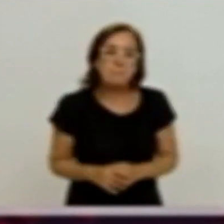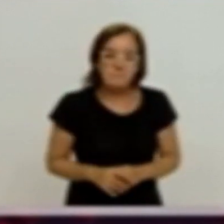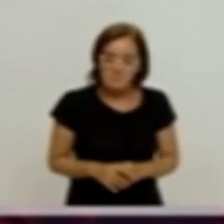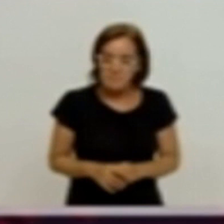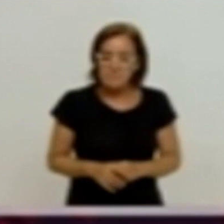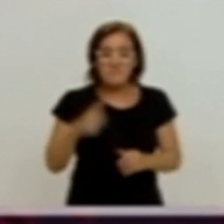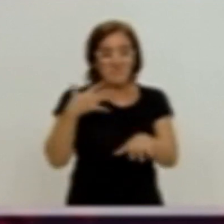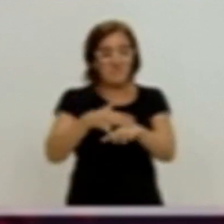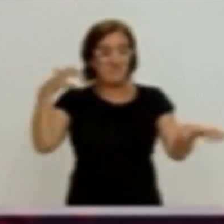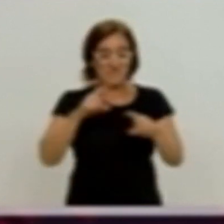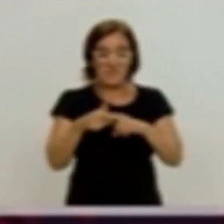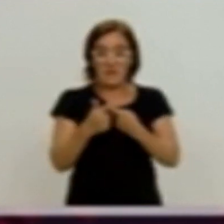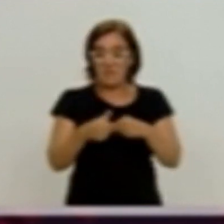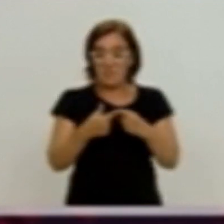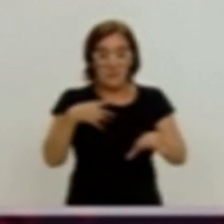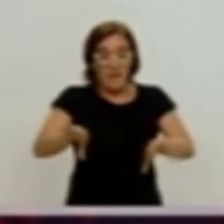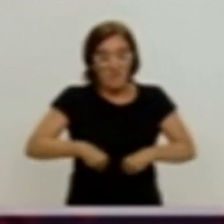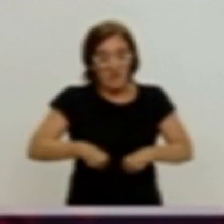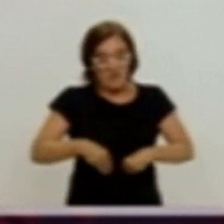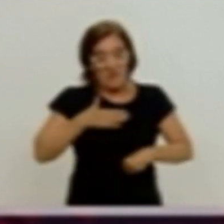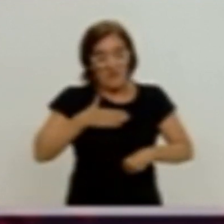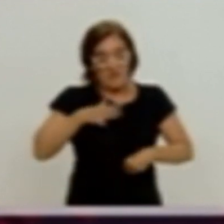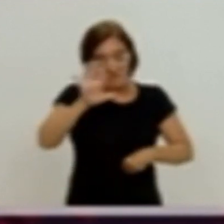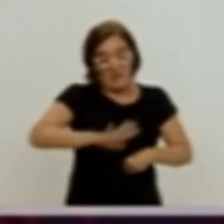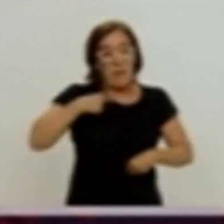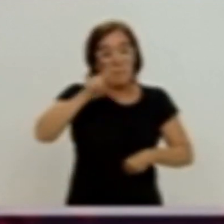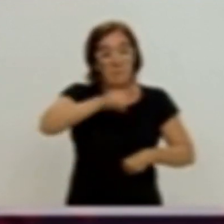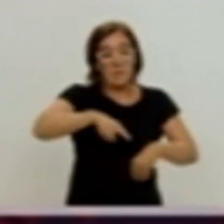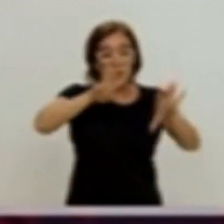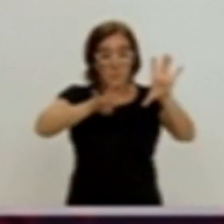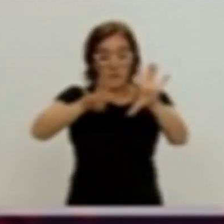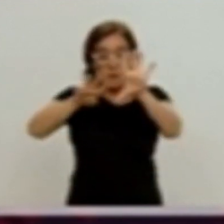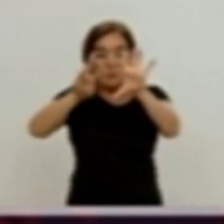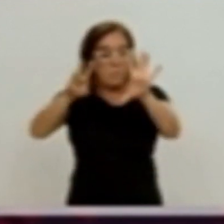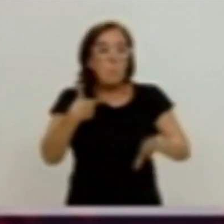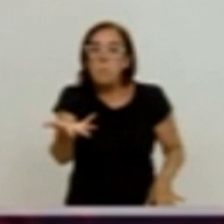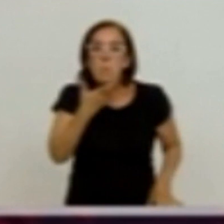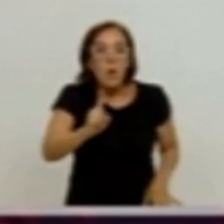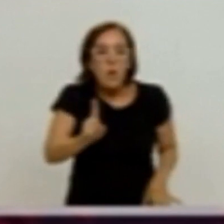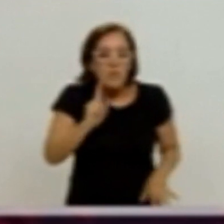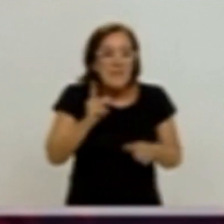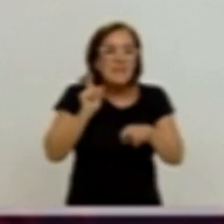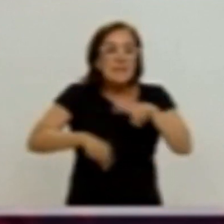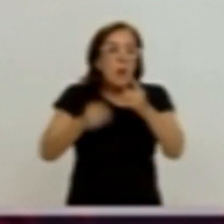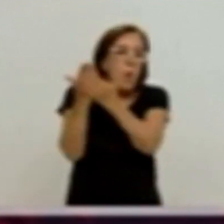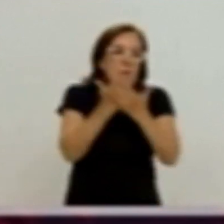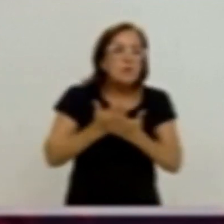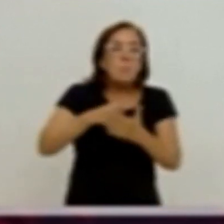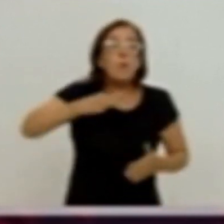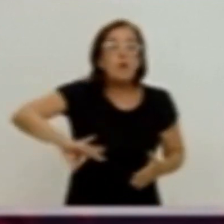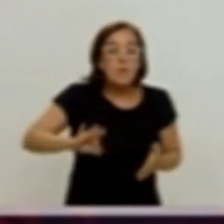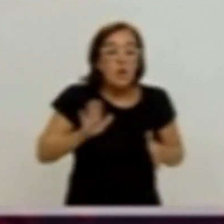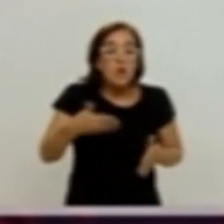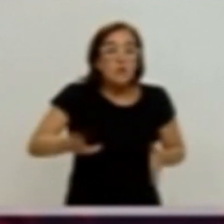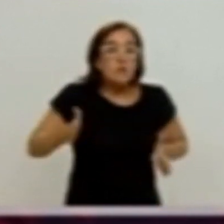La mayoría de las familias que adoptaron en países del Este desde 1998 desconocían, según el estudio, la posibilidad de que sus